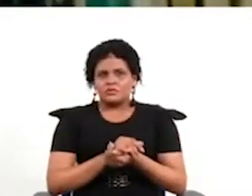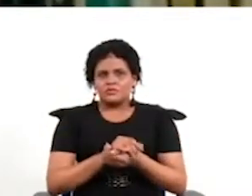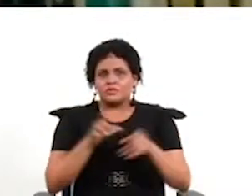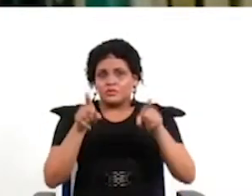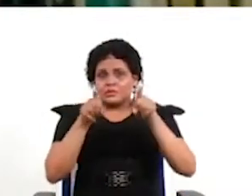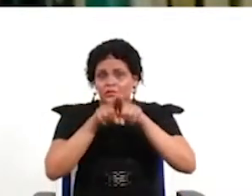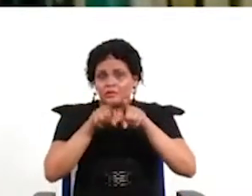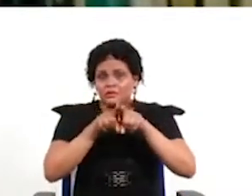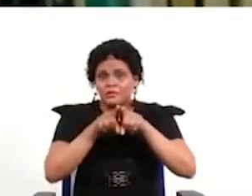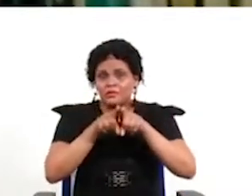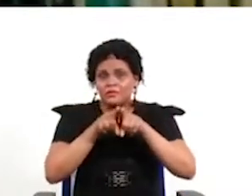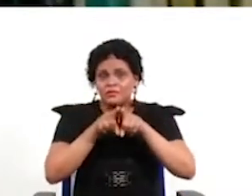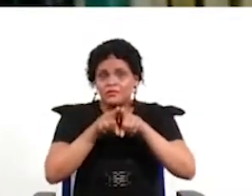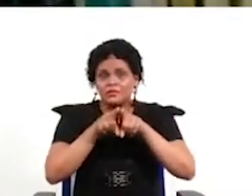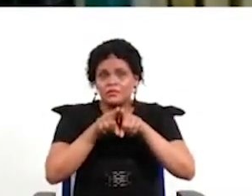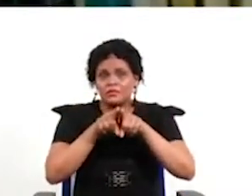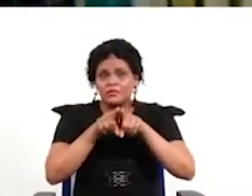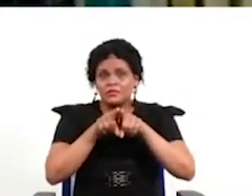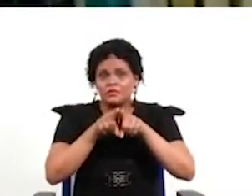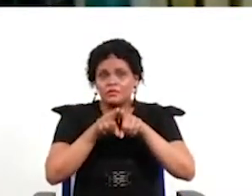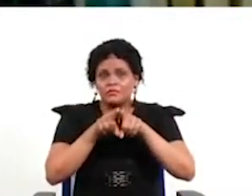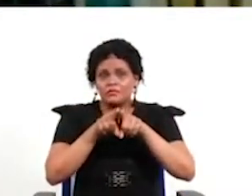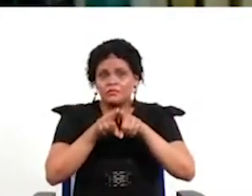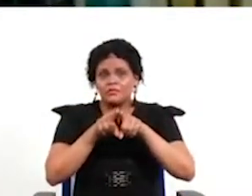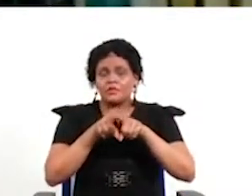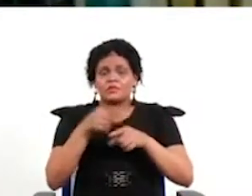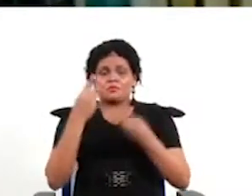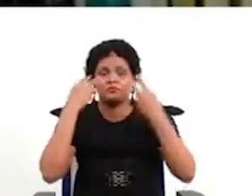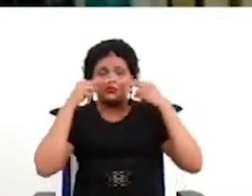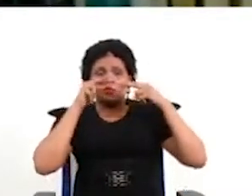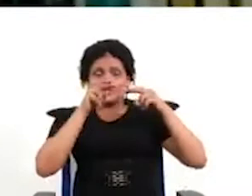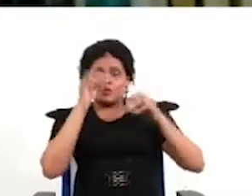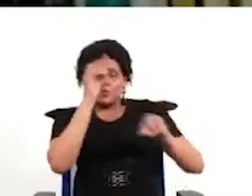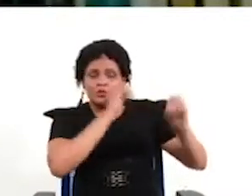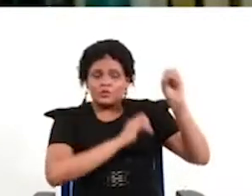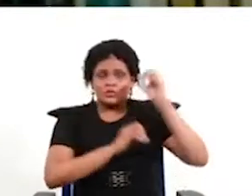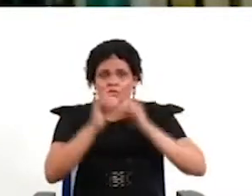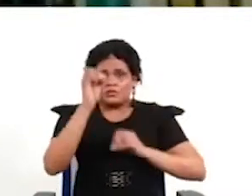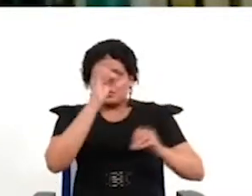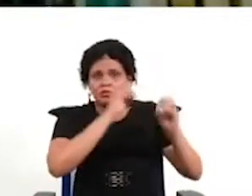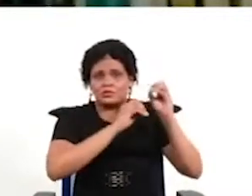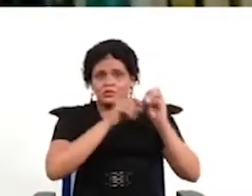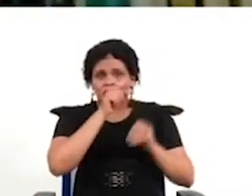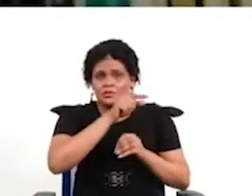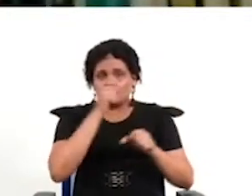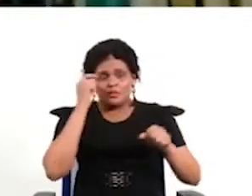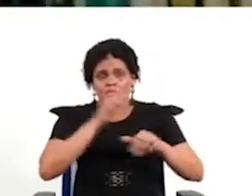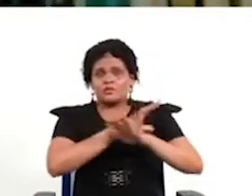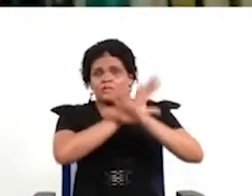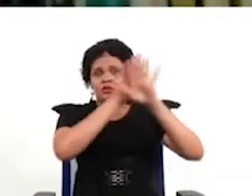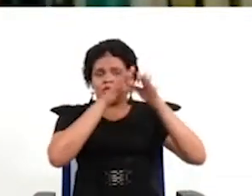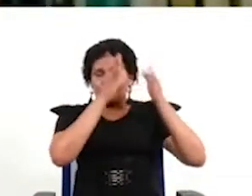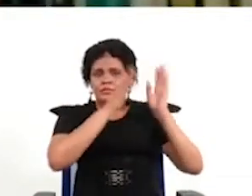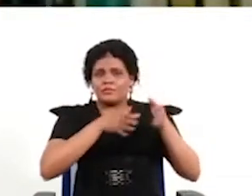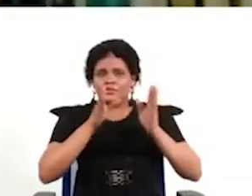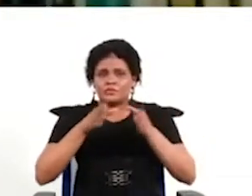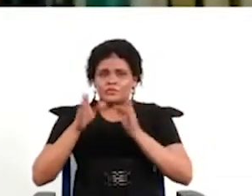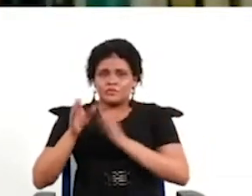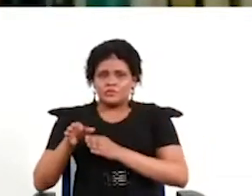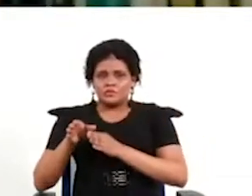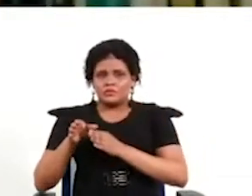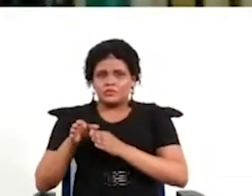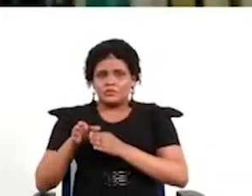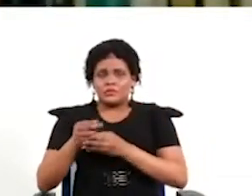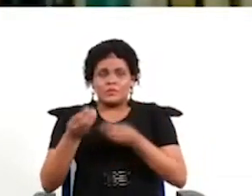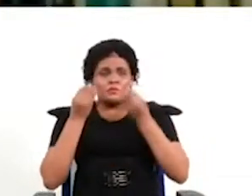envión que además es interesante observar porque esa constitución de Brasil tenía claves autoritarios muy claros y los tuvo por